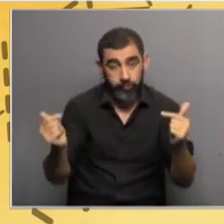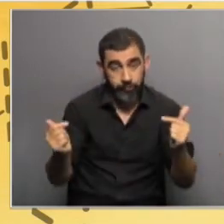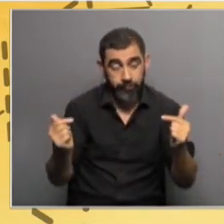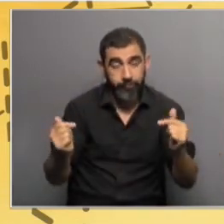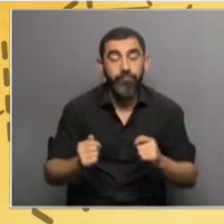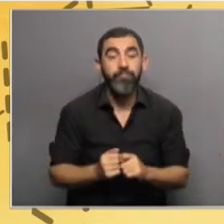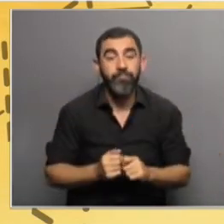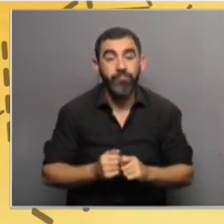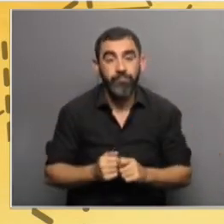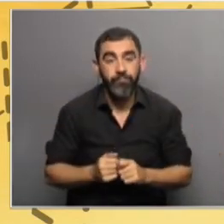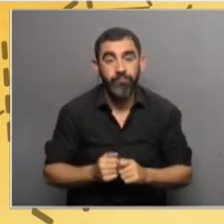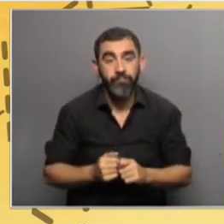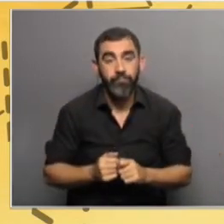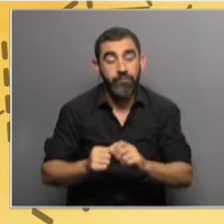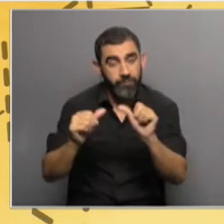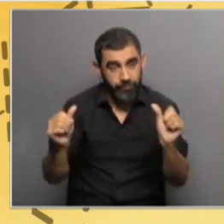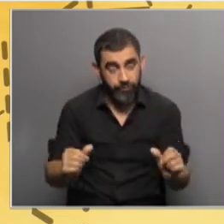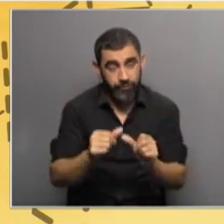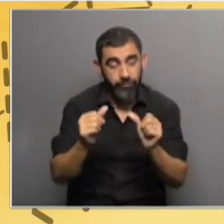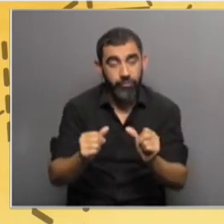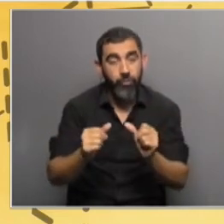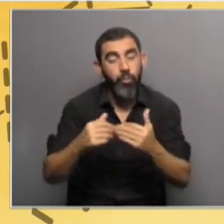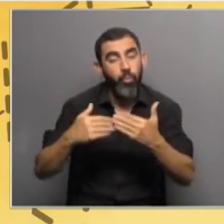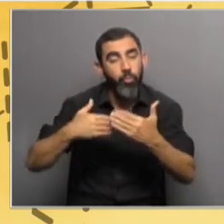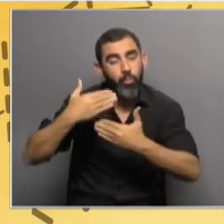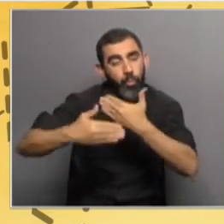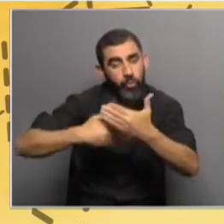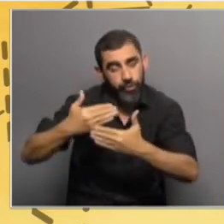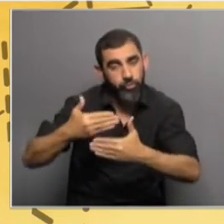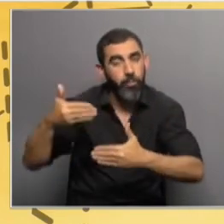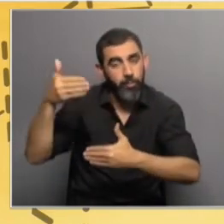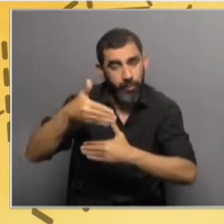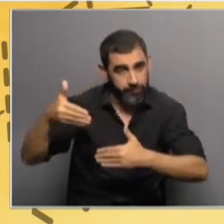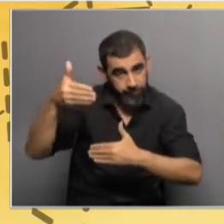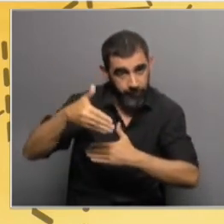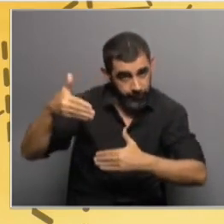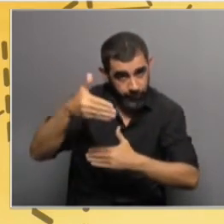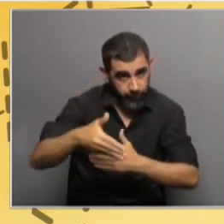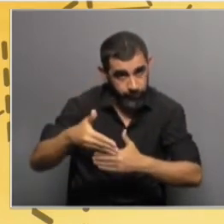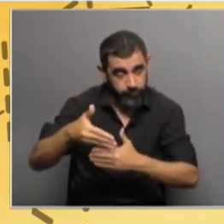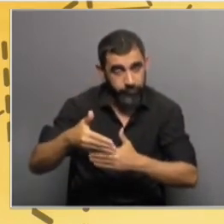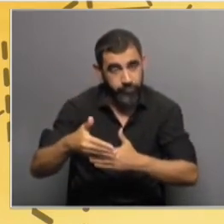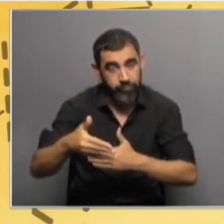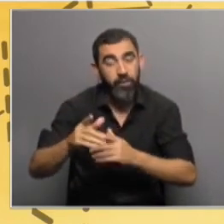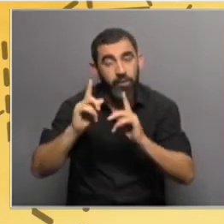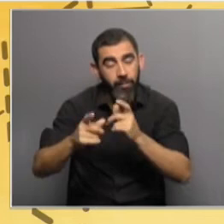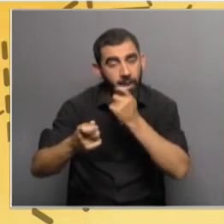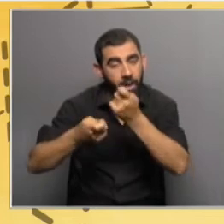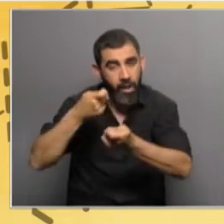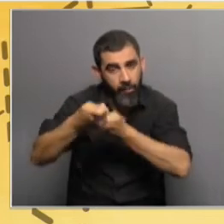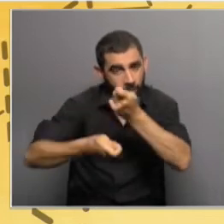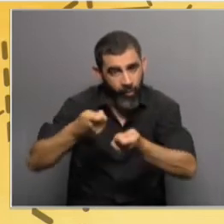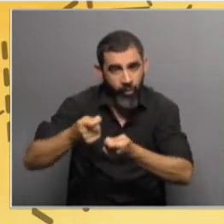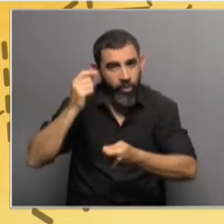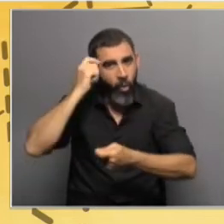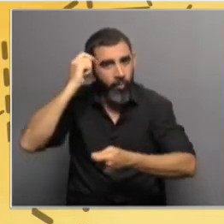se realizaron a través de un proceso participativo con los aportes y